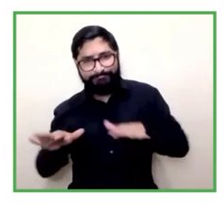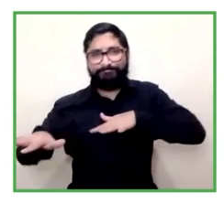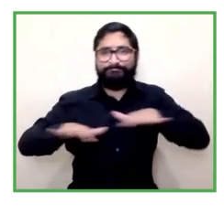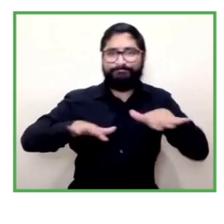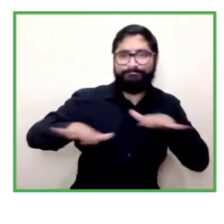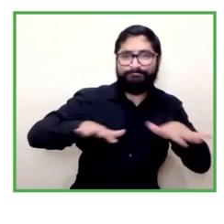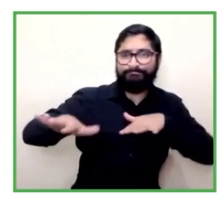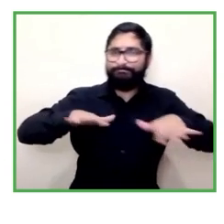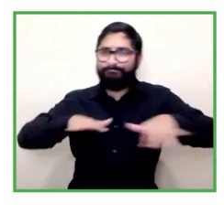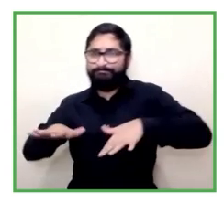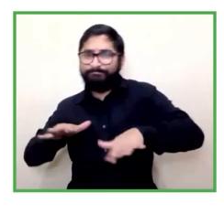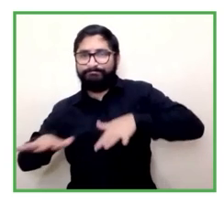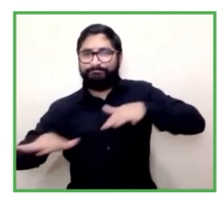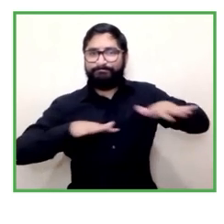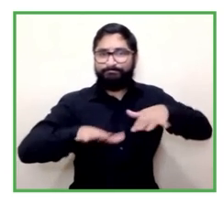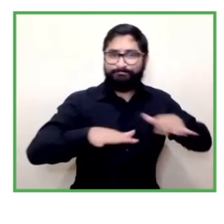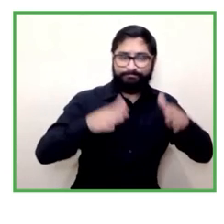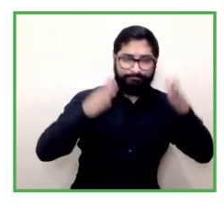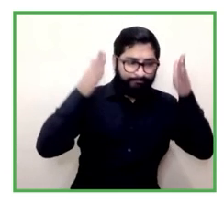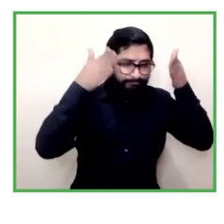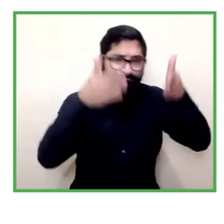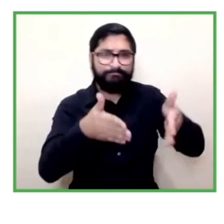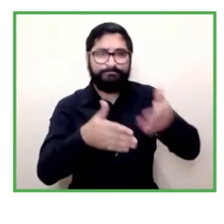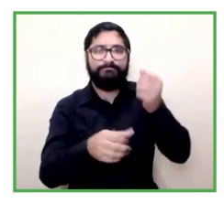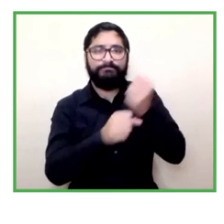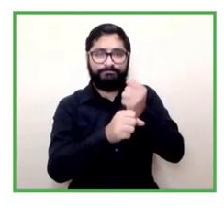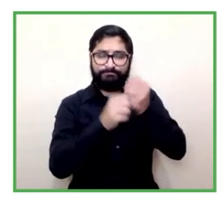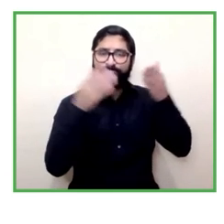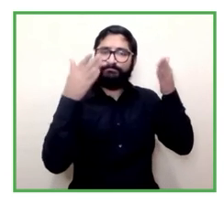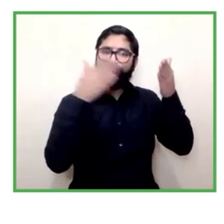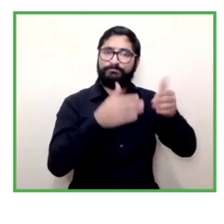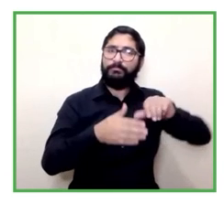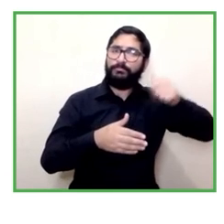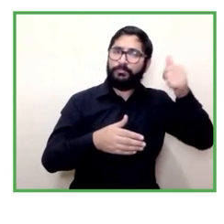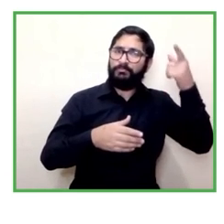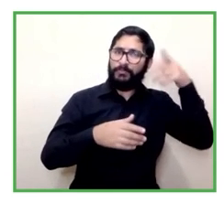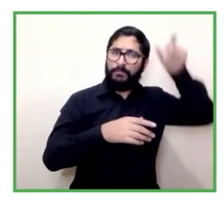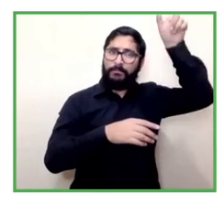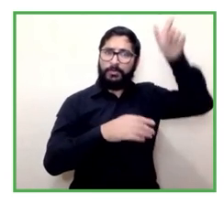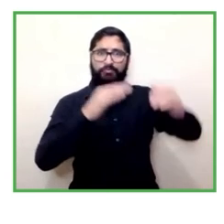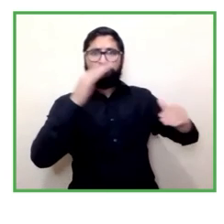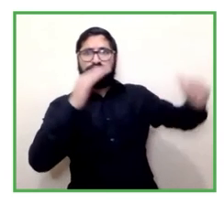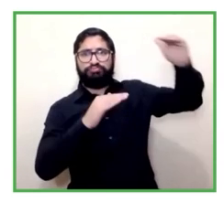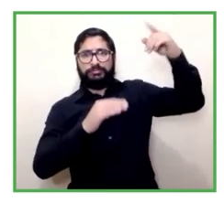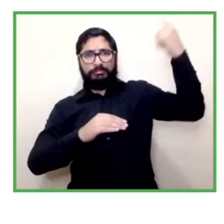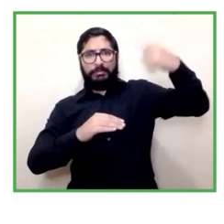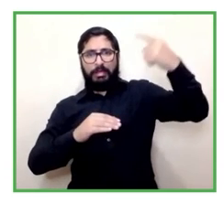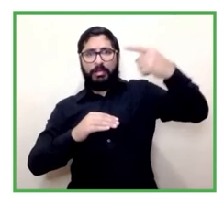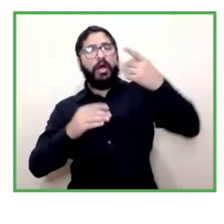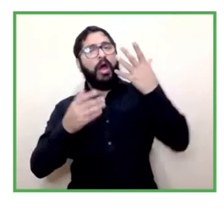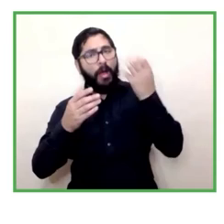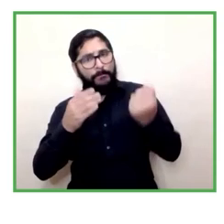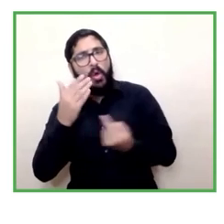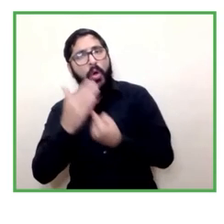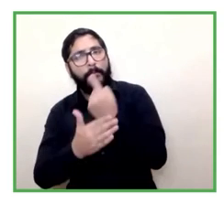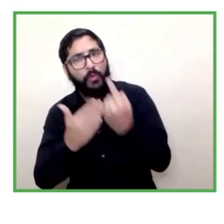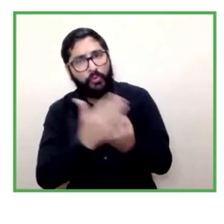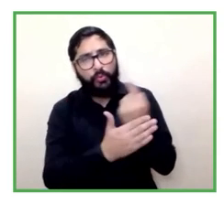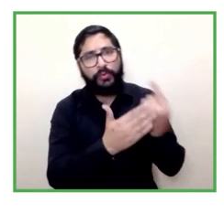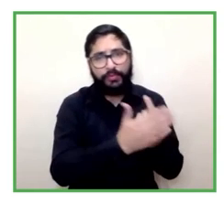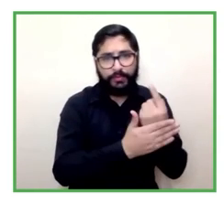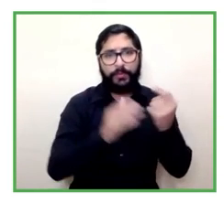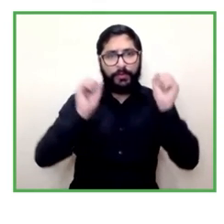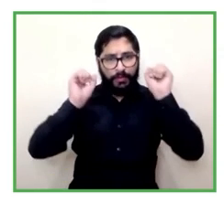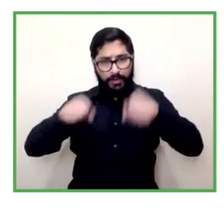ocupaciones que de pronto han sido masculinizadas con oportunidad de que las mujeres también puedan comprender estas nuevas